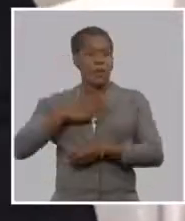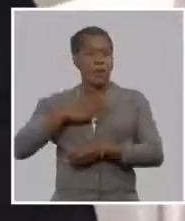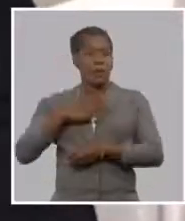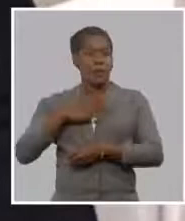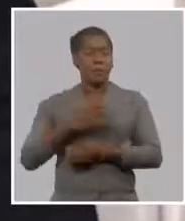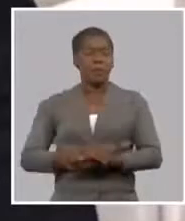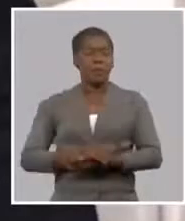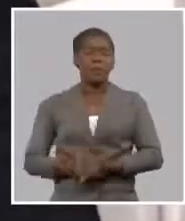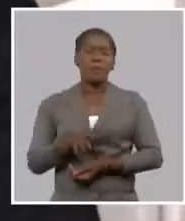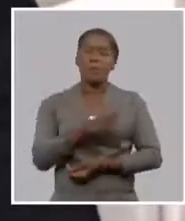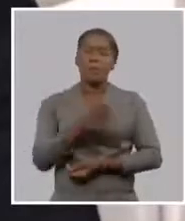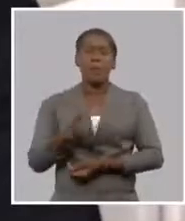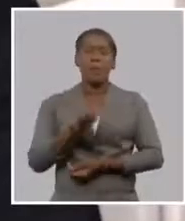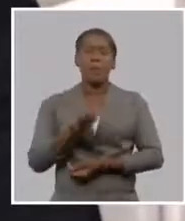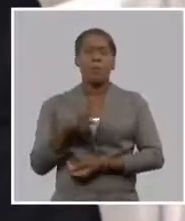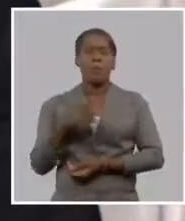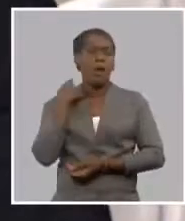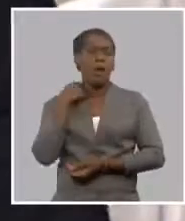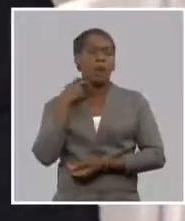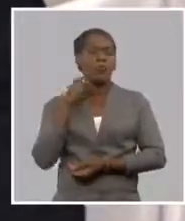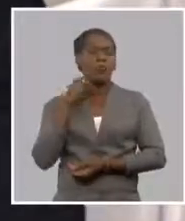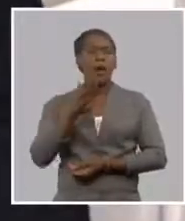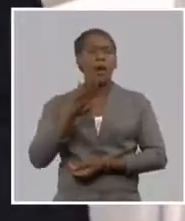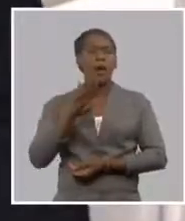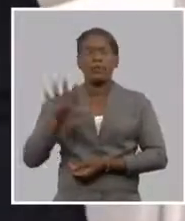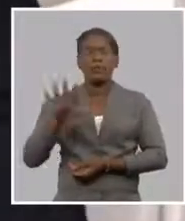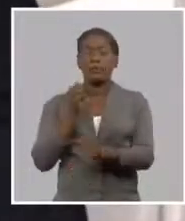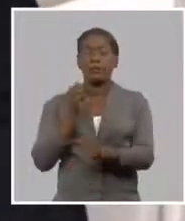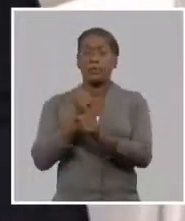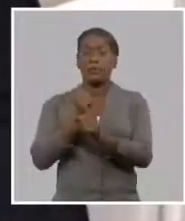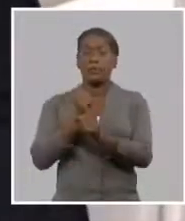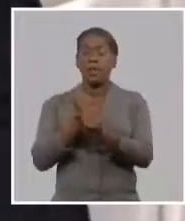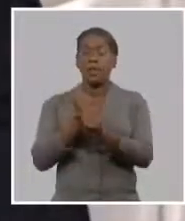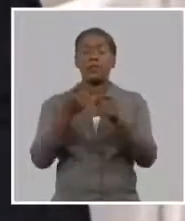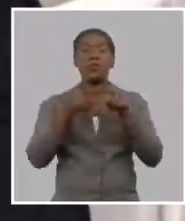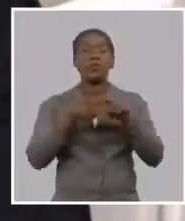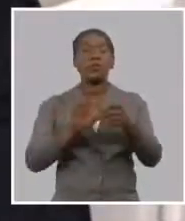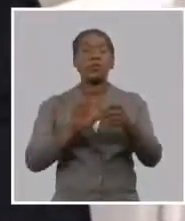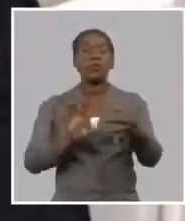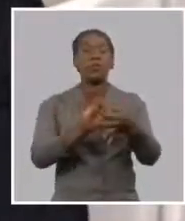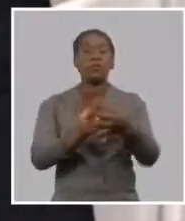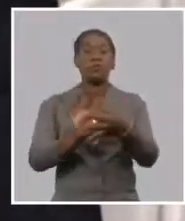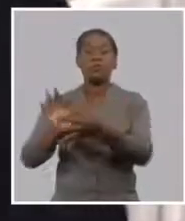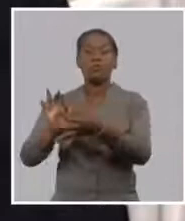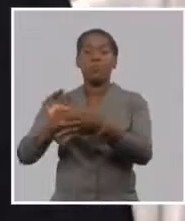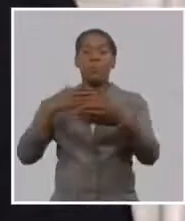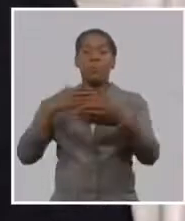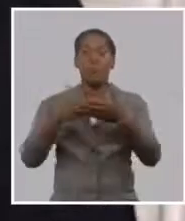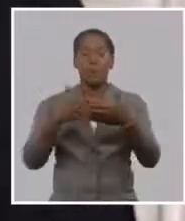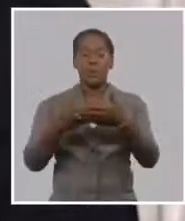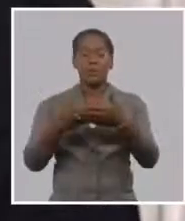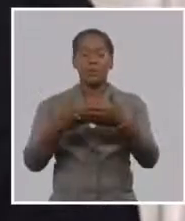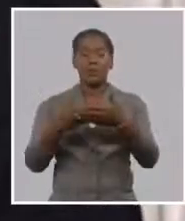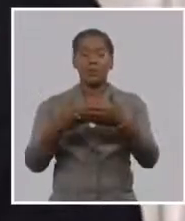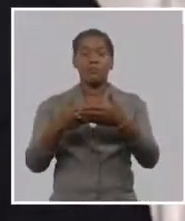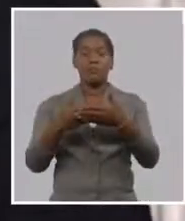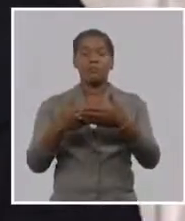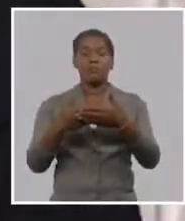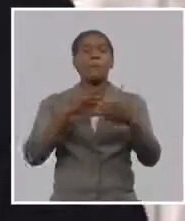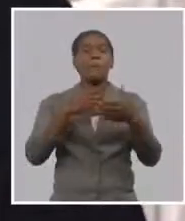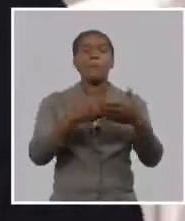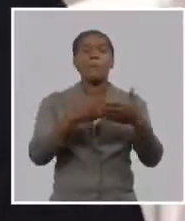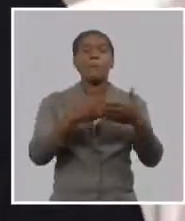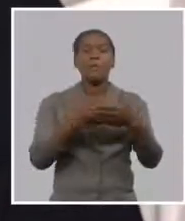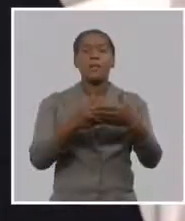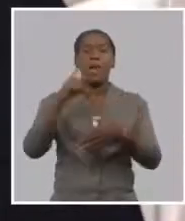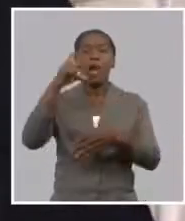hace más de 4 o 5 años hemos venido trabajando junto con las empresas y las cooperativas en buscar espacios espacios que no